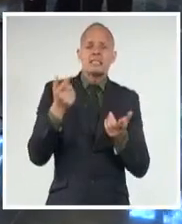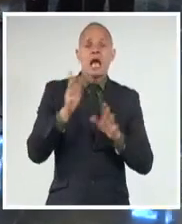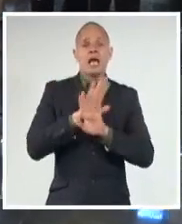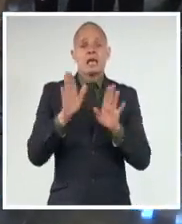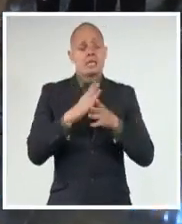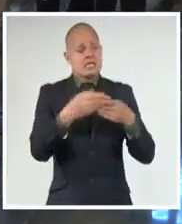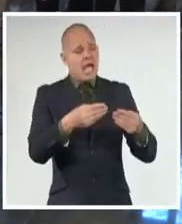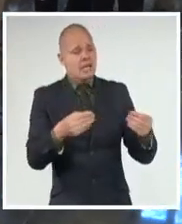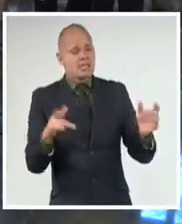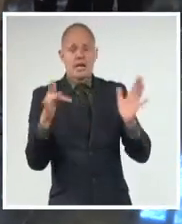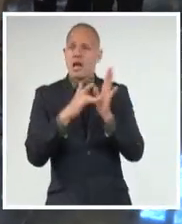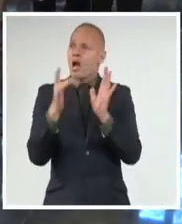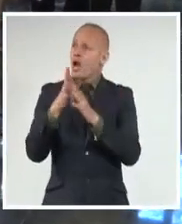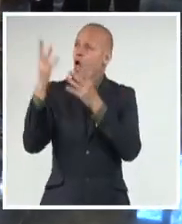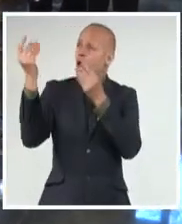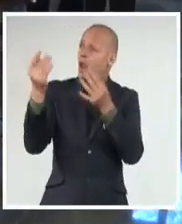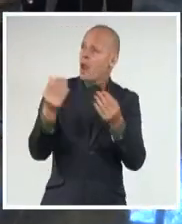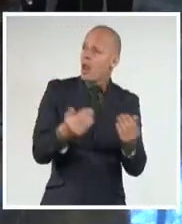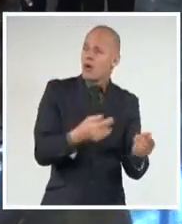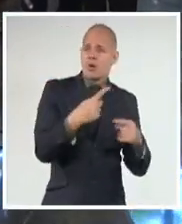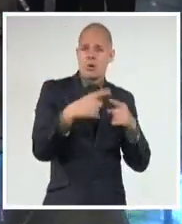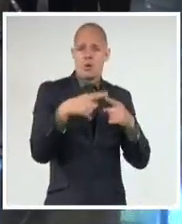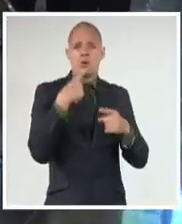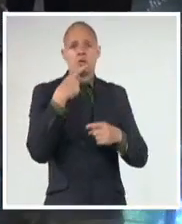Héctor Martínez, Sistema Informativo de la Televisión Cubana.